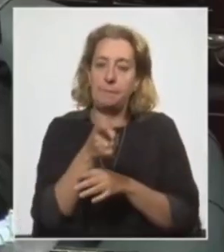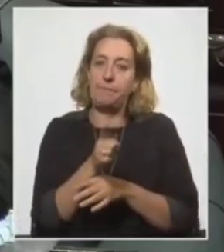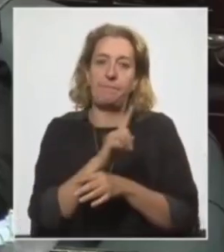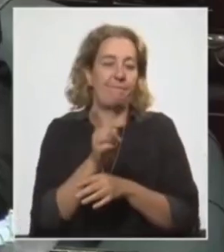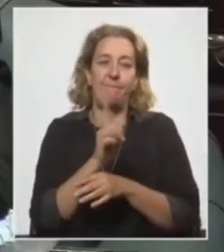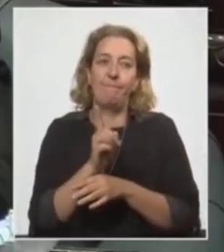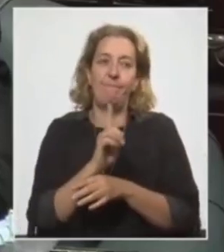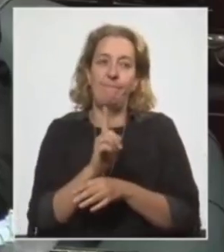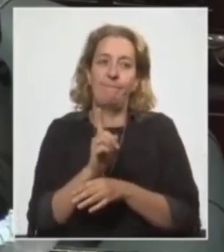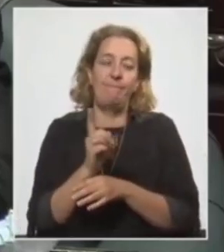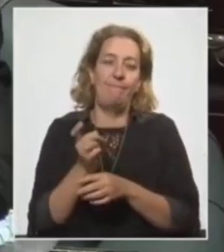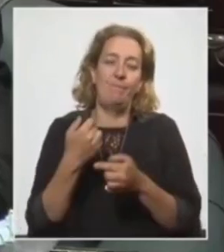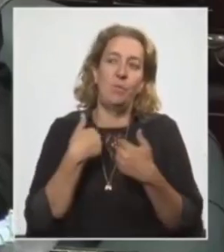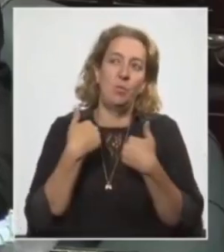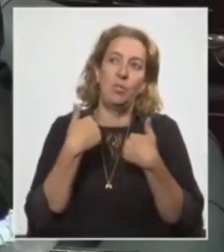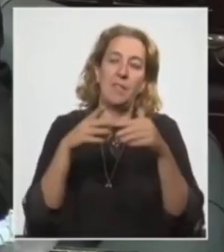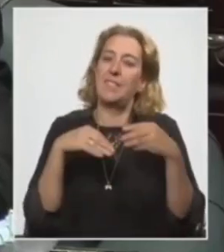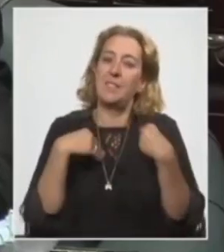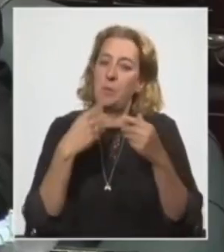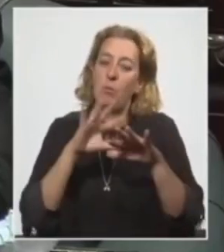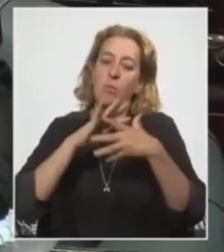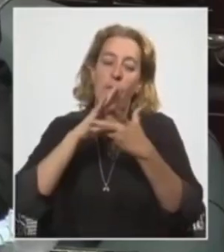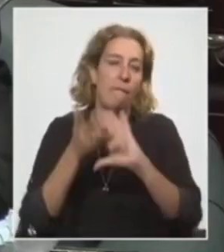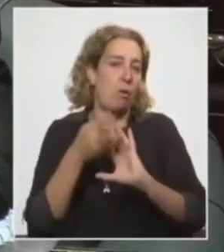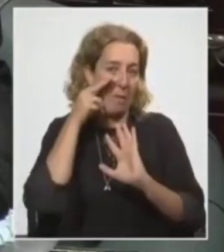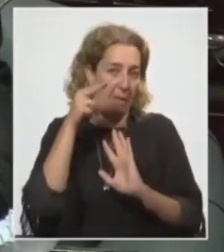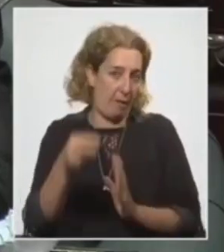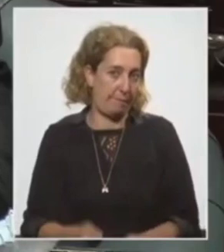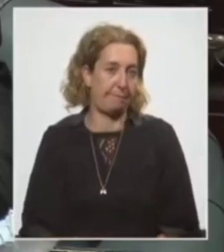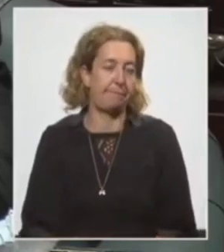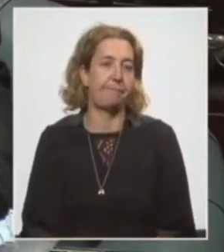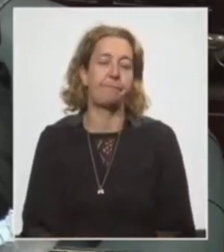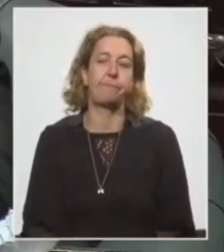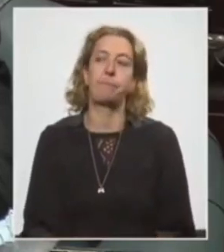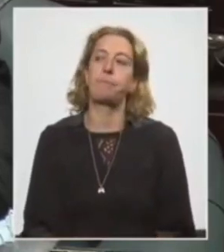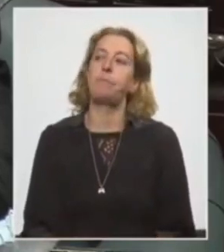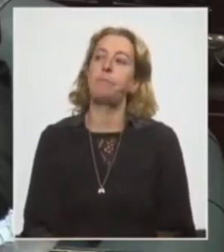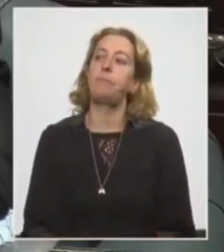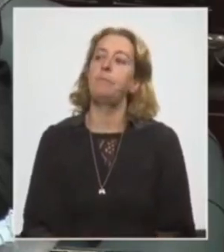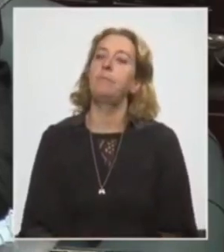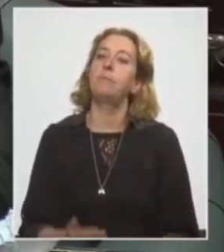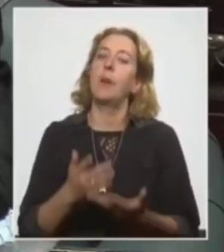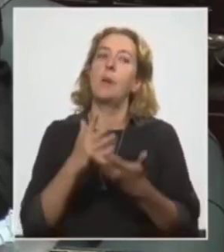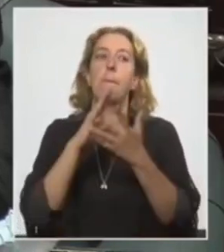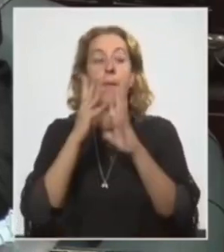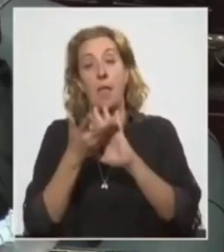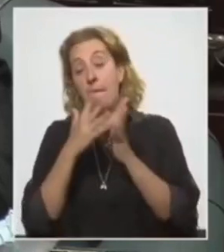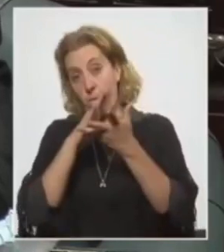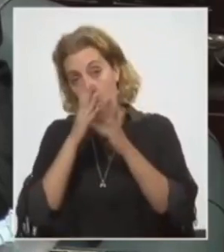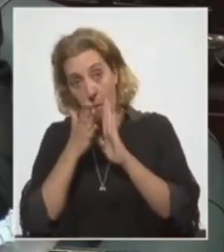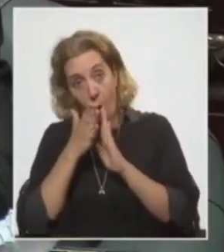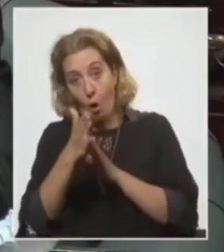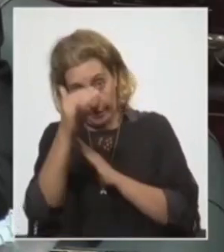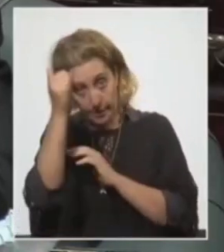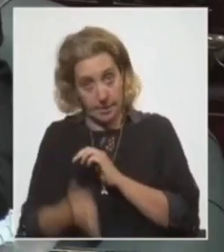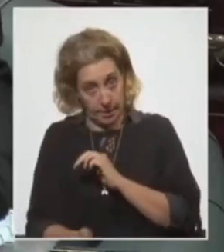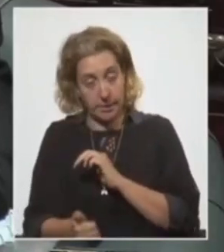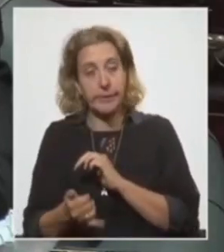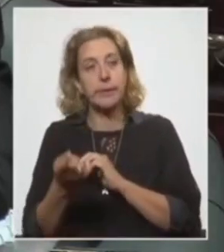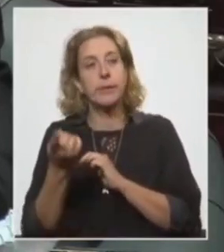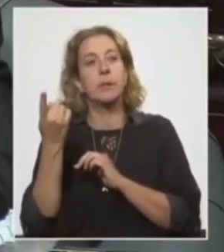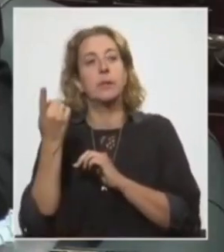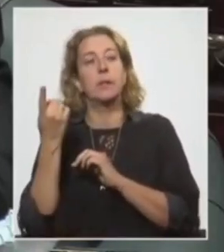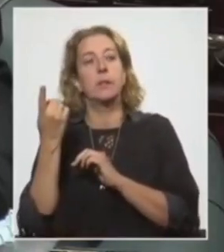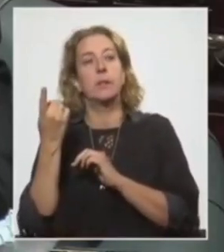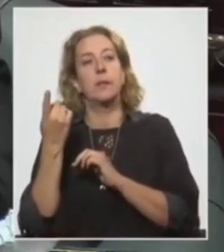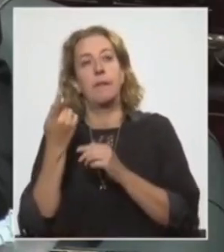se había estado desde nuestra perspectiva a la altura de las necesidades. Con medidas en la dirección correcta, sí, que tienen que ver con